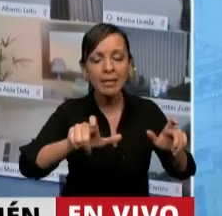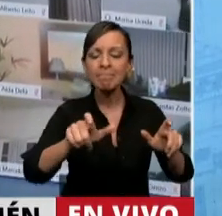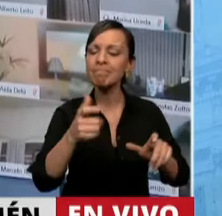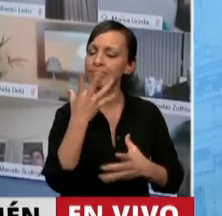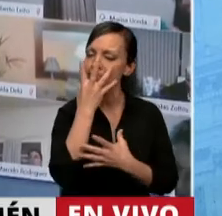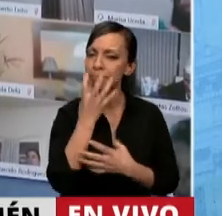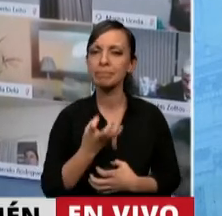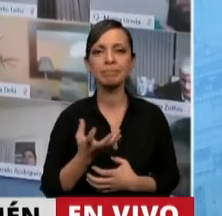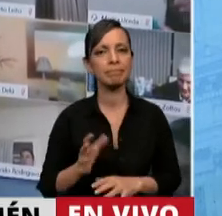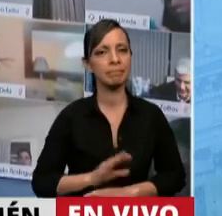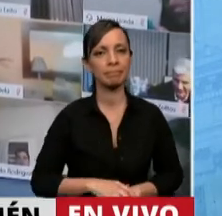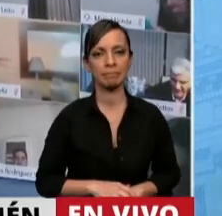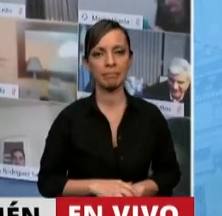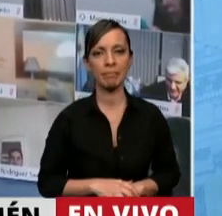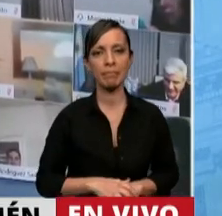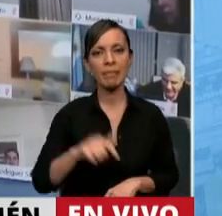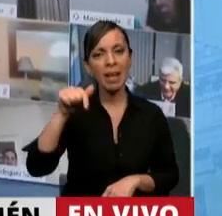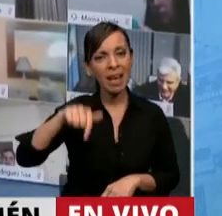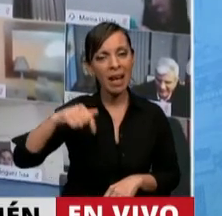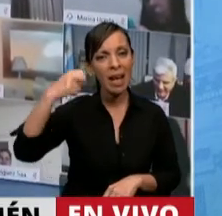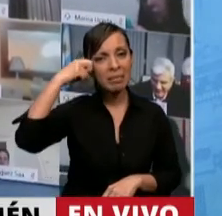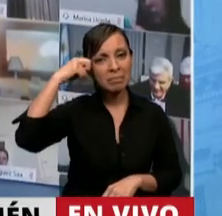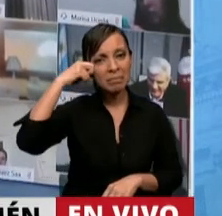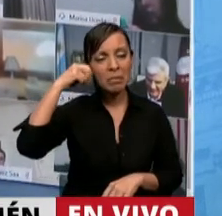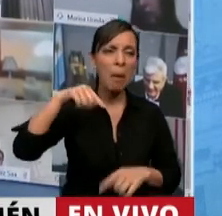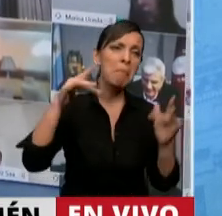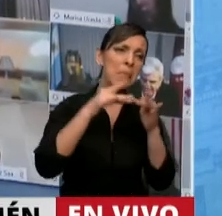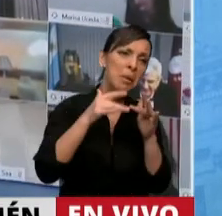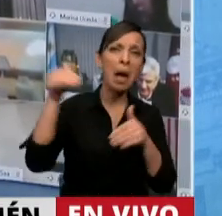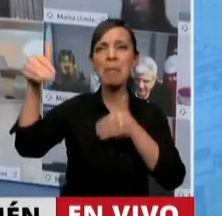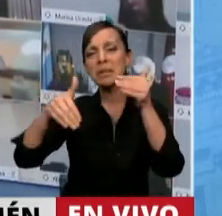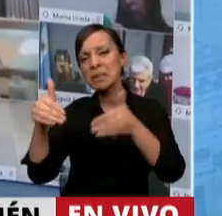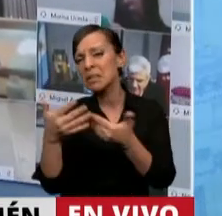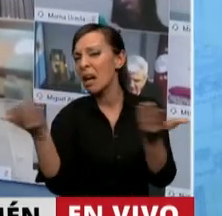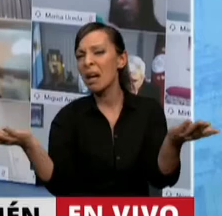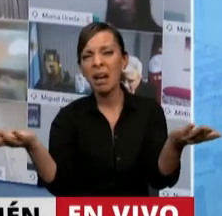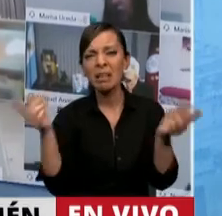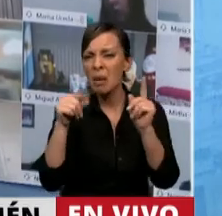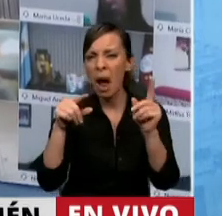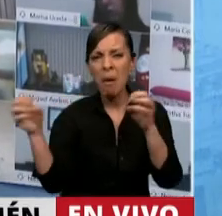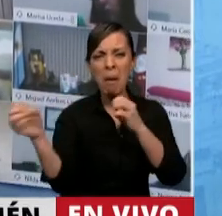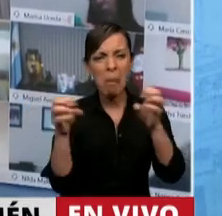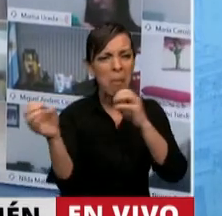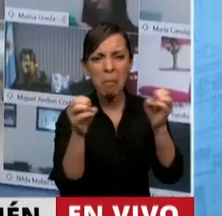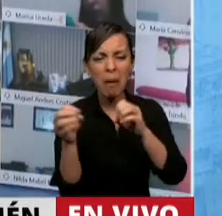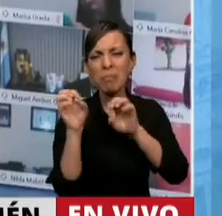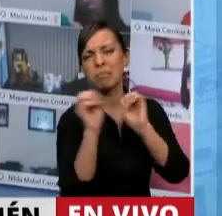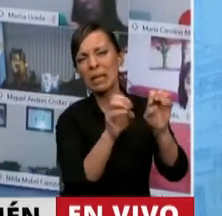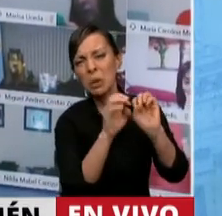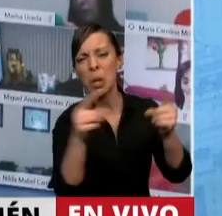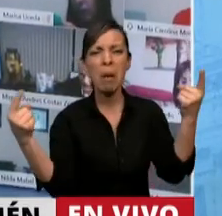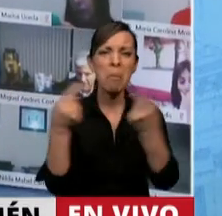Cuando en este recinto, hoy recinto virtual, presencial, se escuchan tantos agravios,